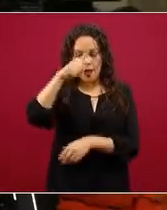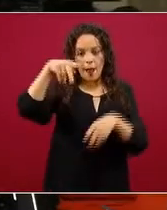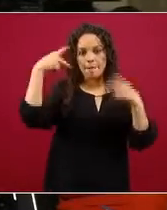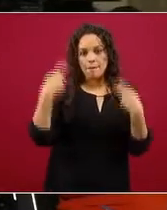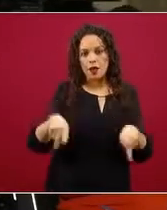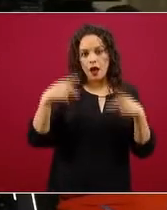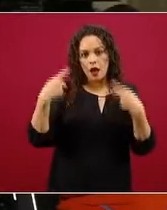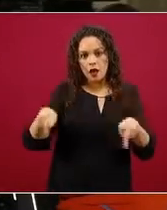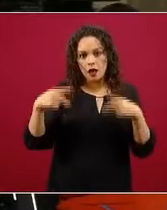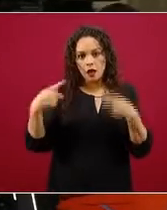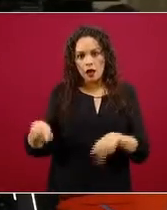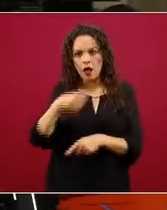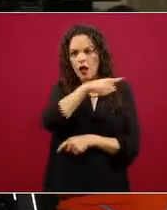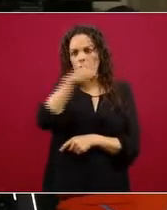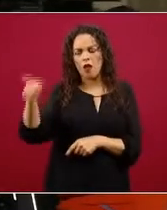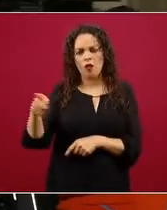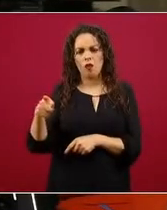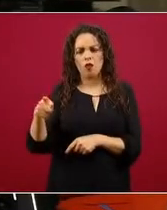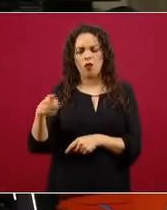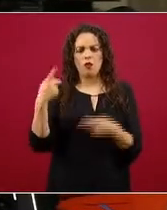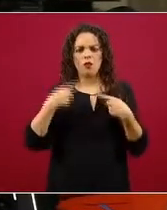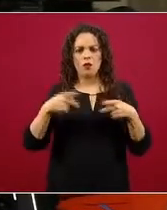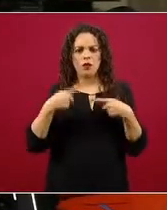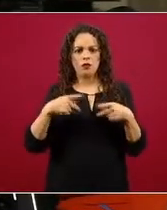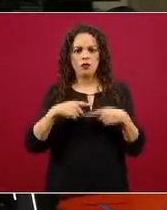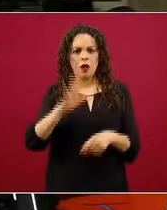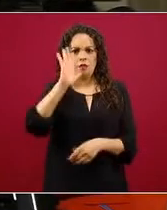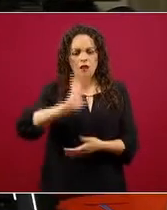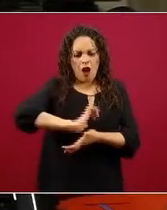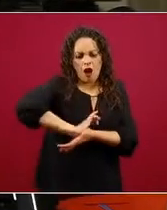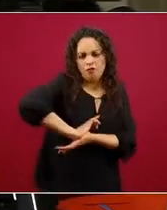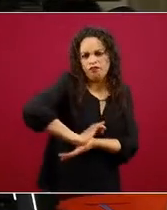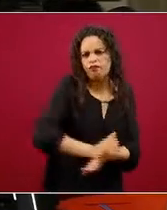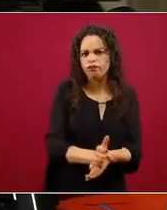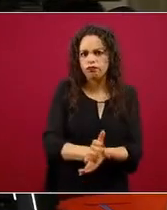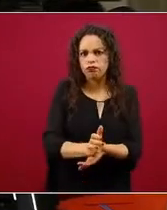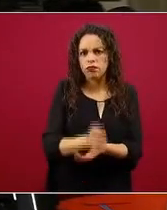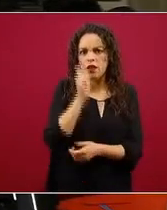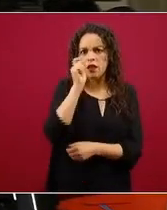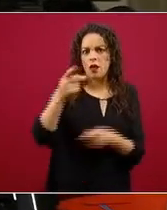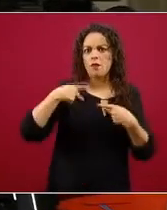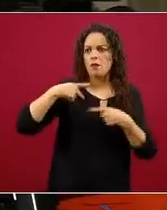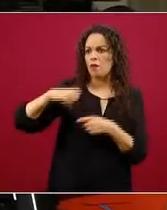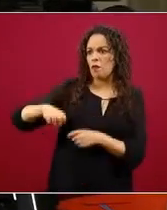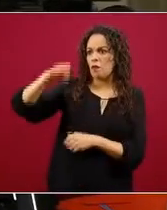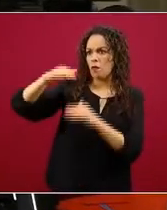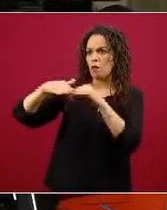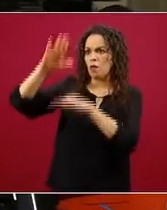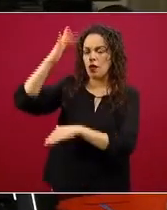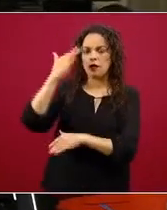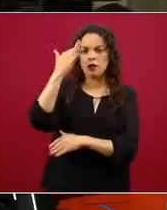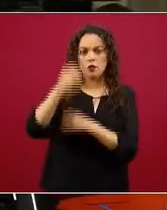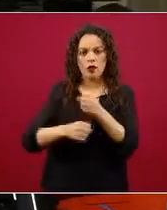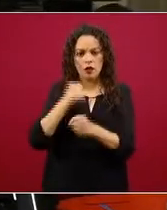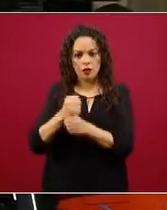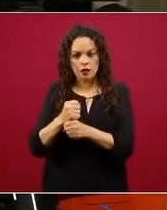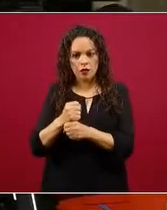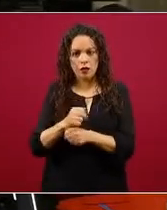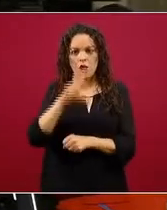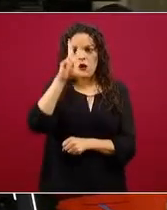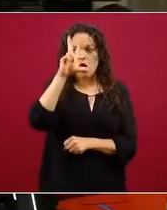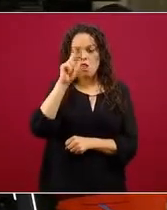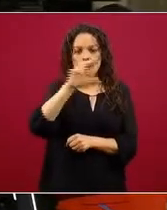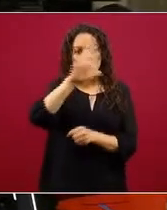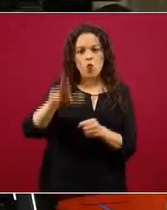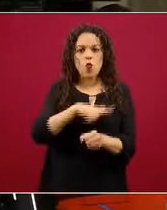yo considero que es discriminatoria contra personas mayores de 50 años, es decir, no les permiten el acceso en los horarios normales.